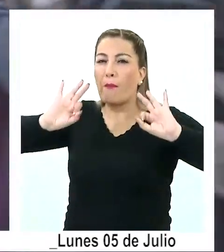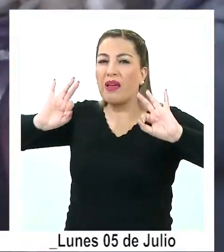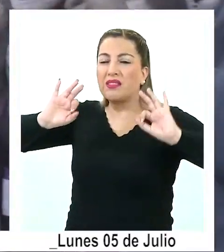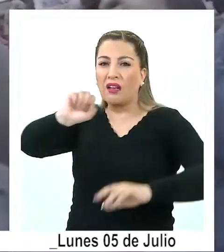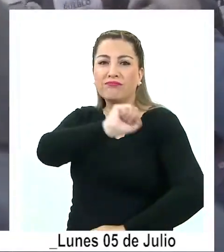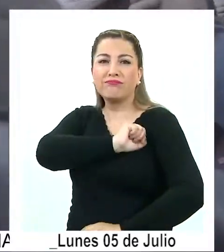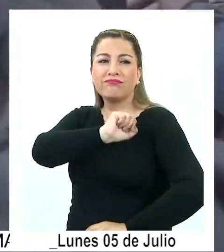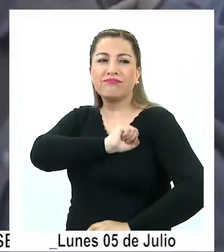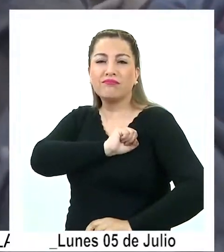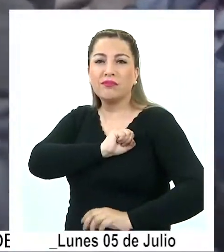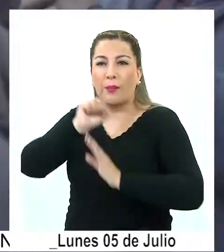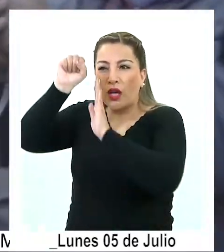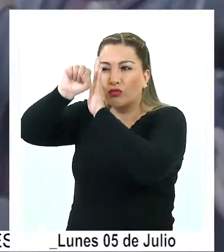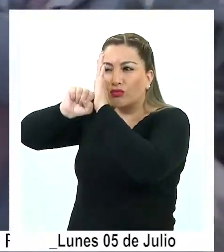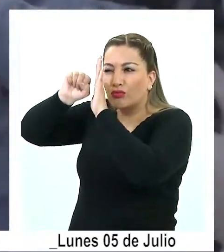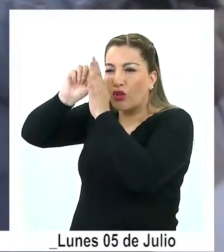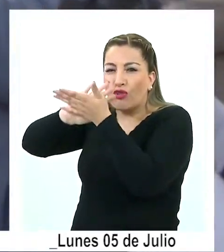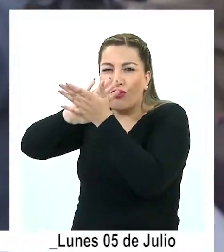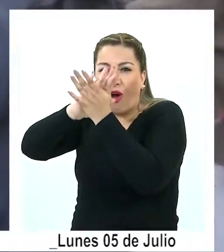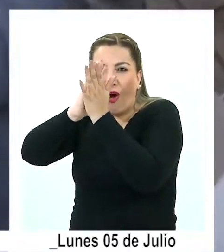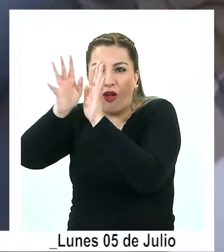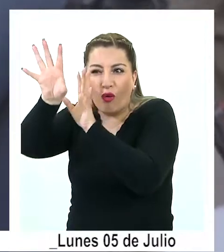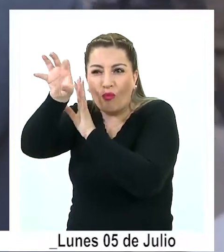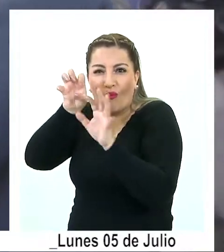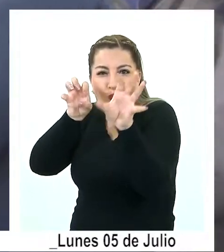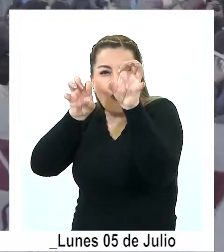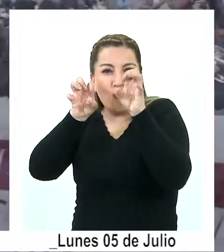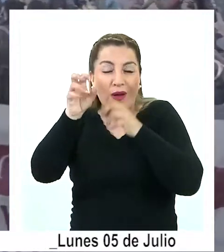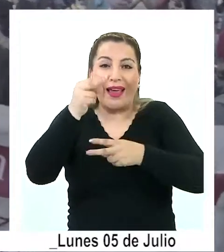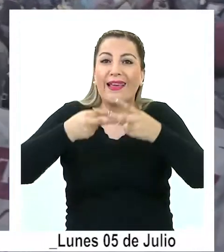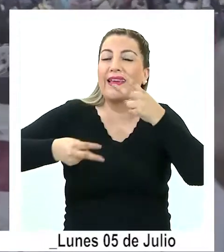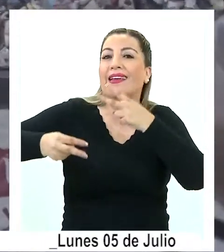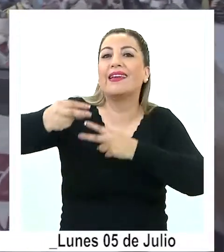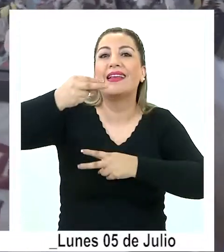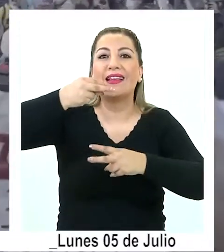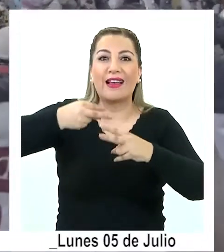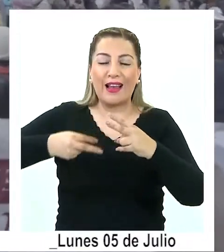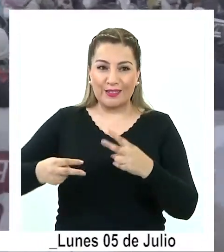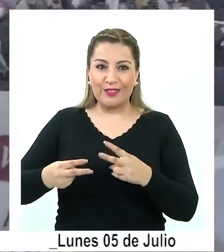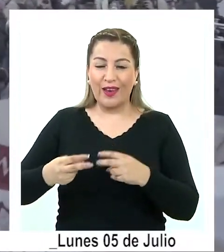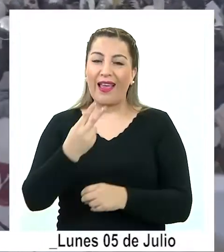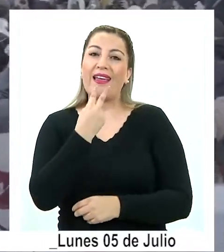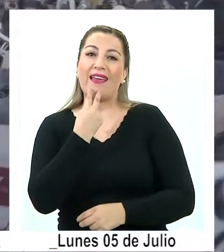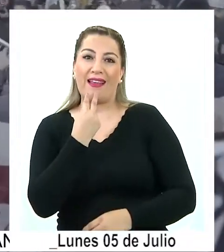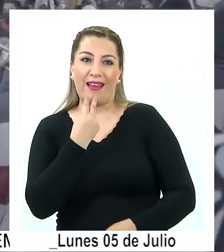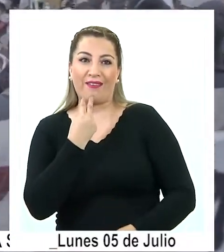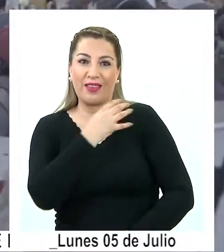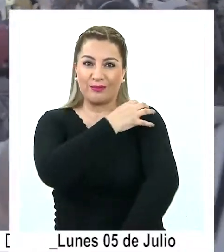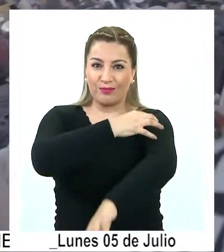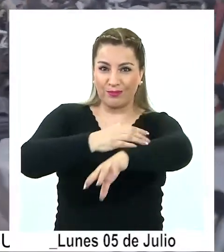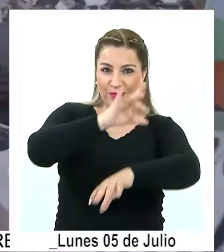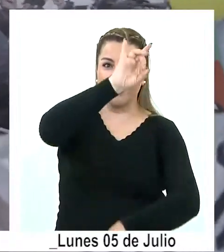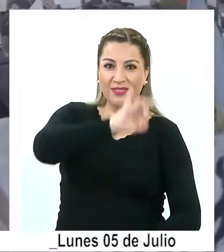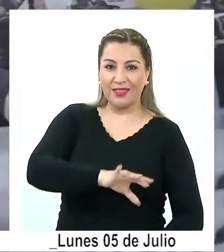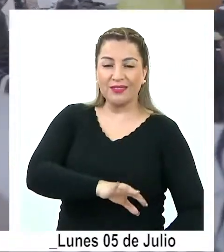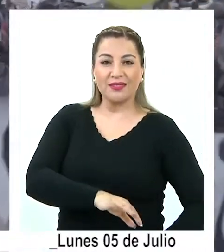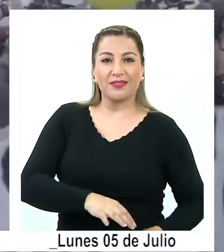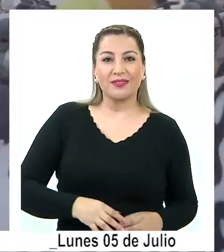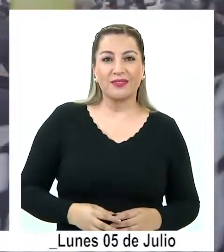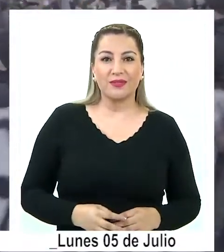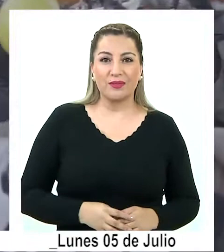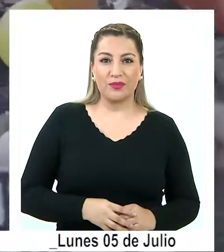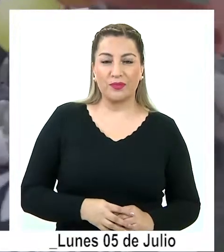especialmente para captar todas las aristas de este hito histórico en la vida de nuestro país.